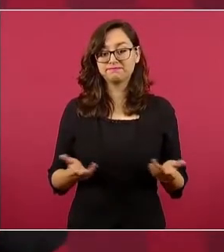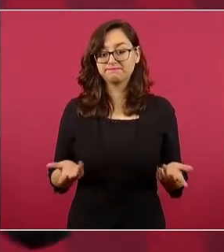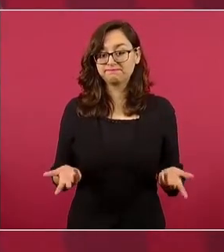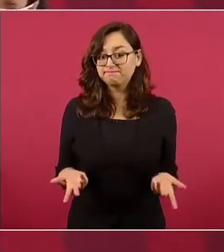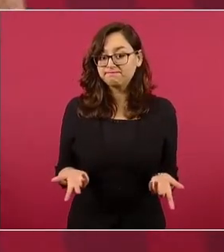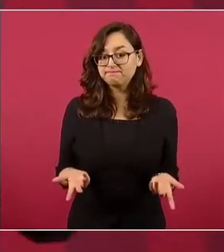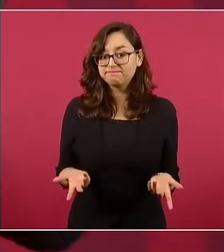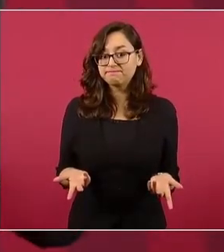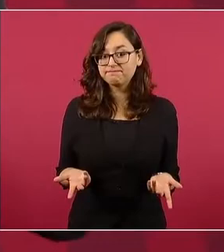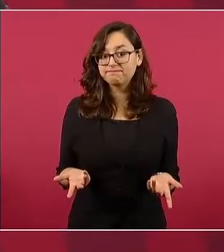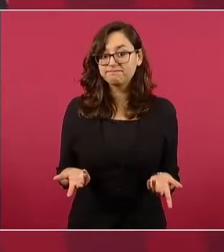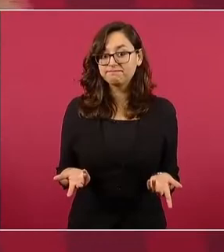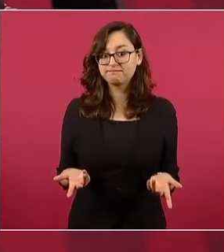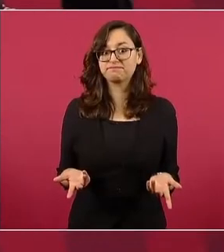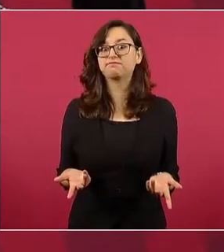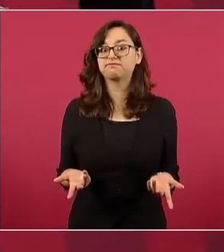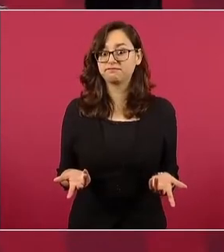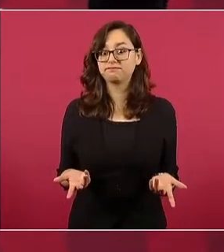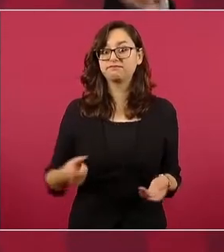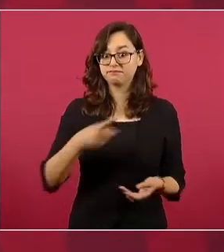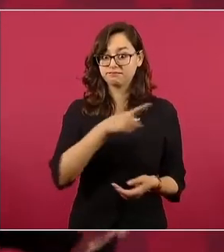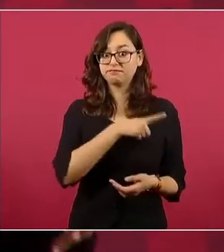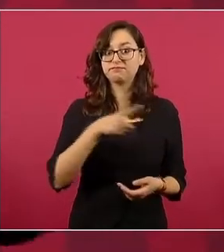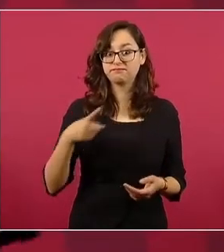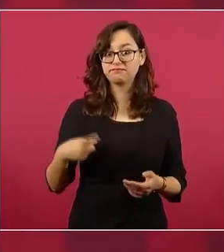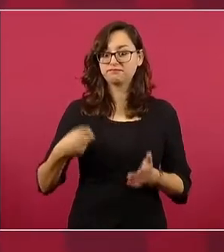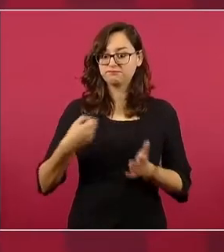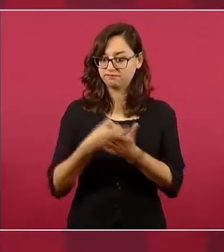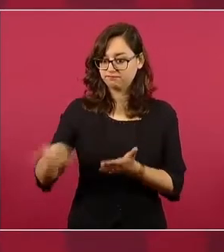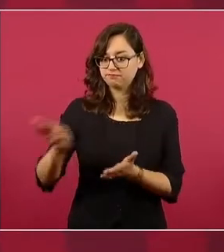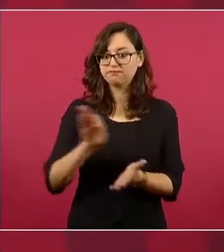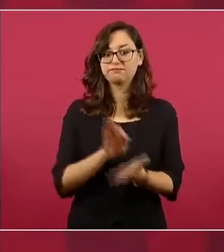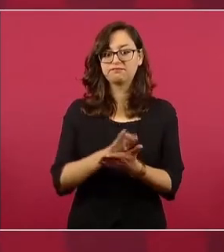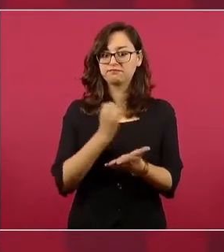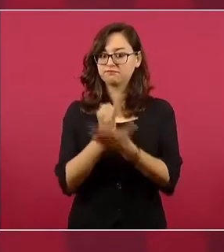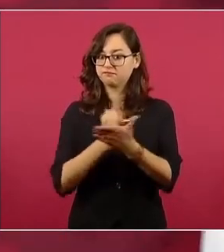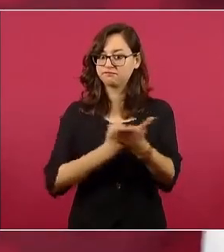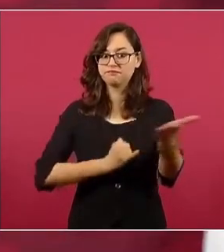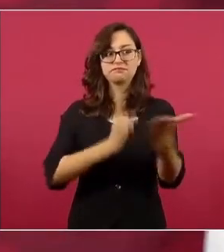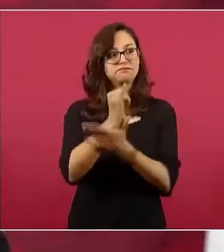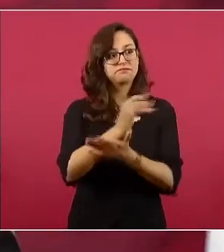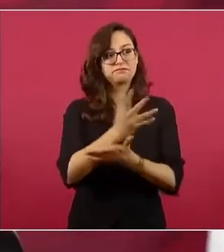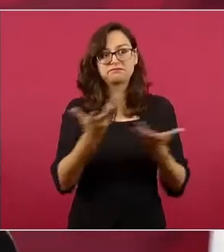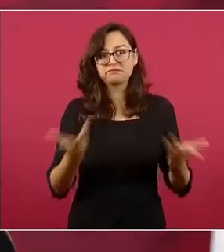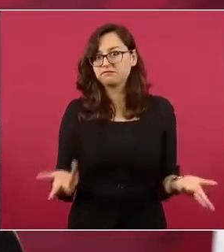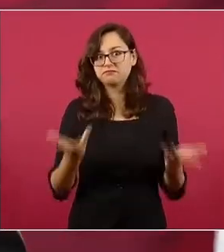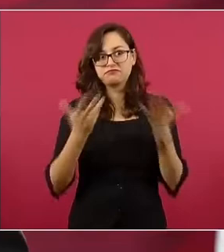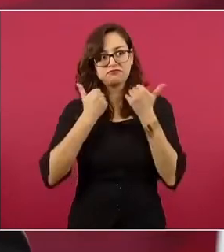es atreverse a decir esto es lo que nos pasa, necesitamos crecer,